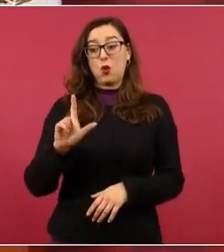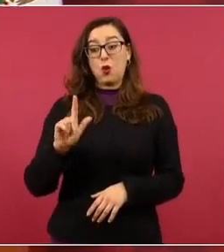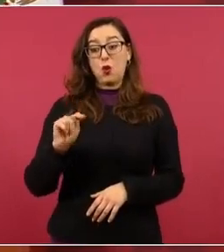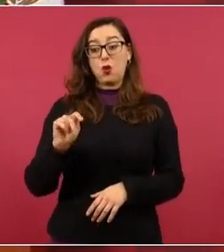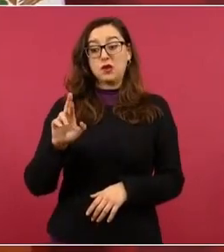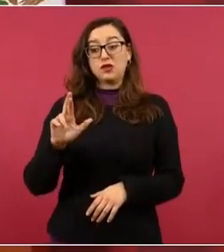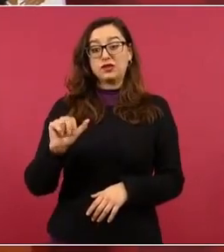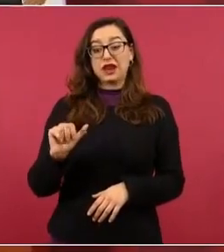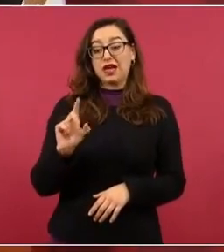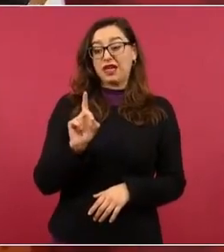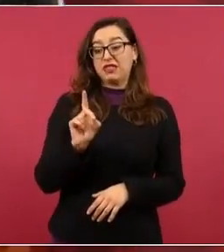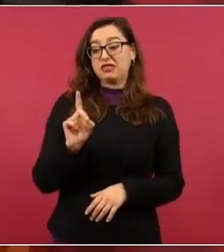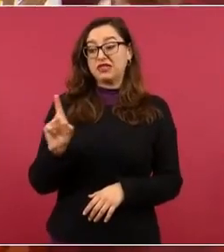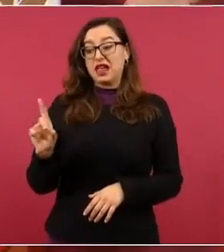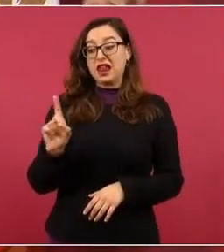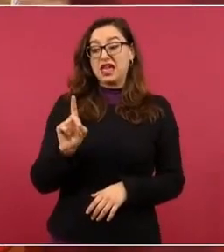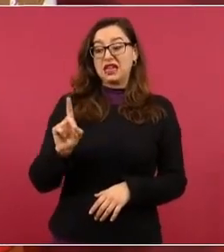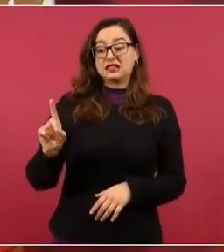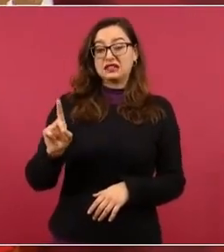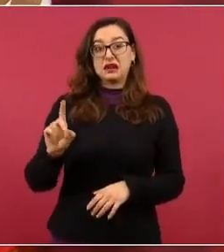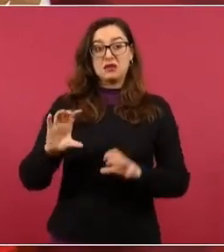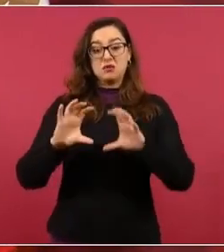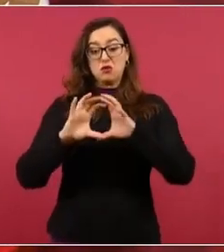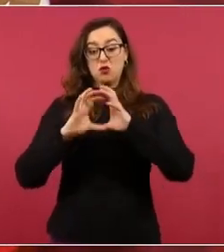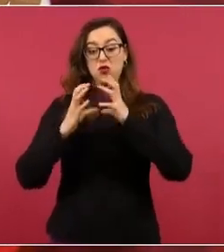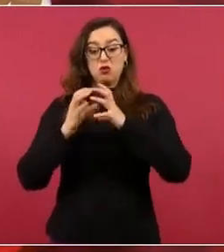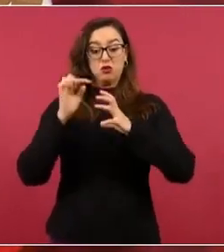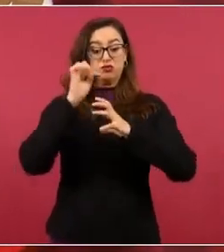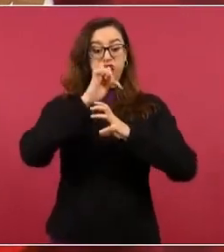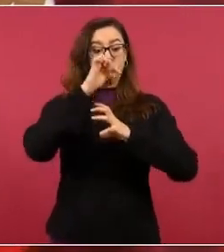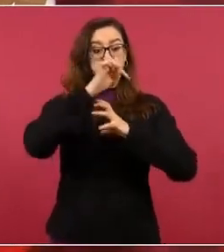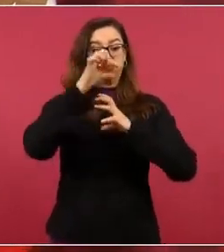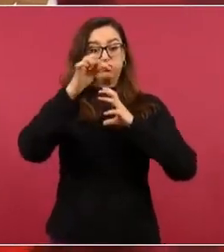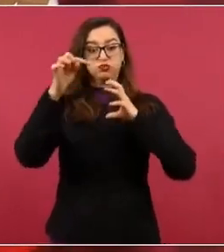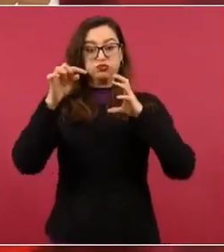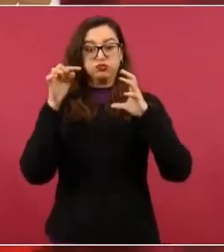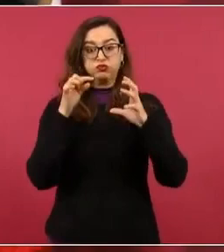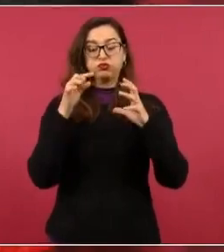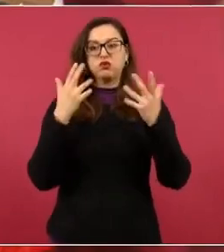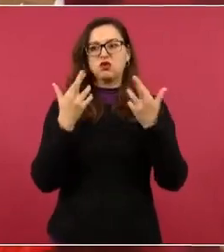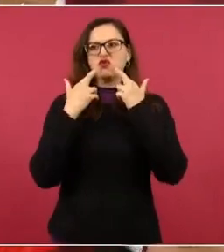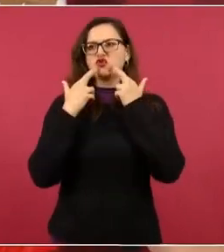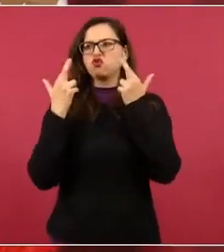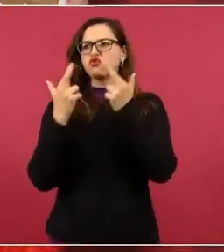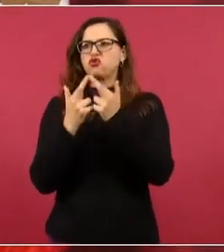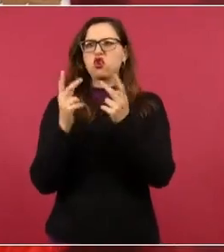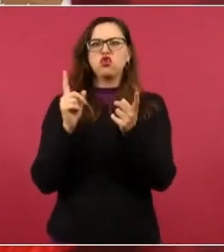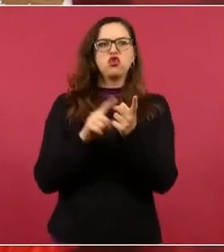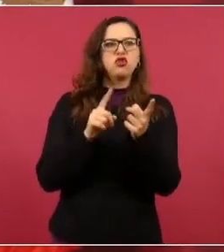vengan a México a hacer su reunión y nadie les diga nada.